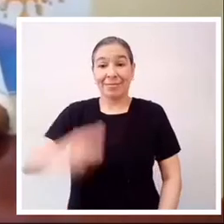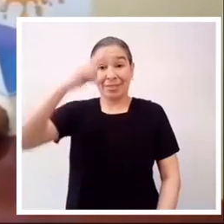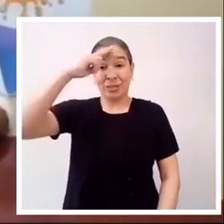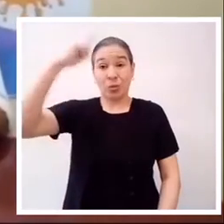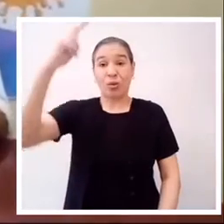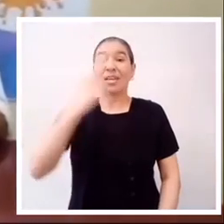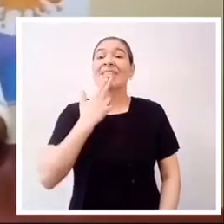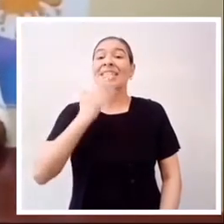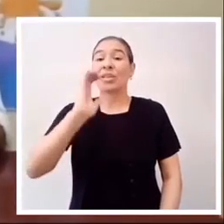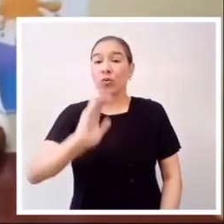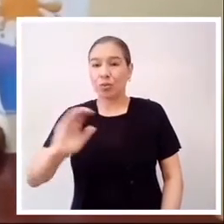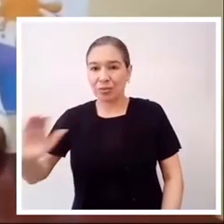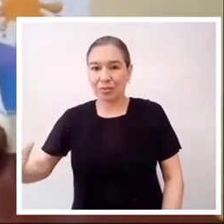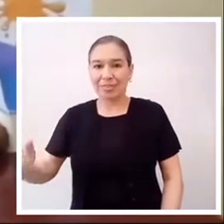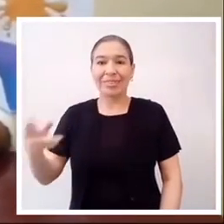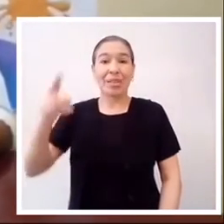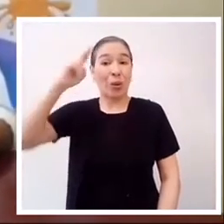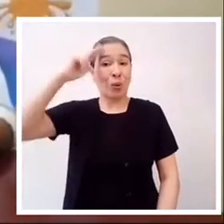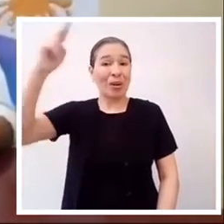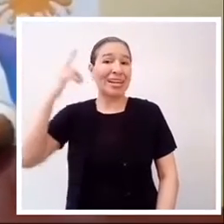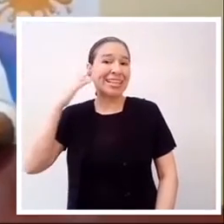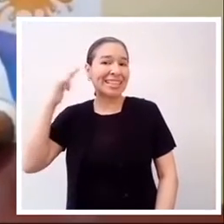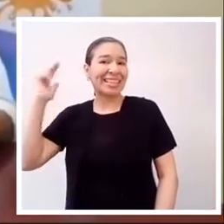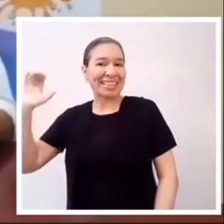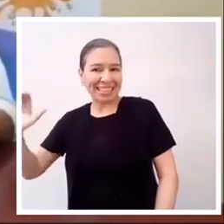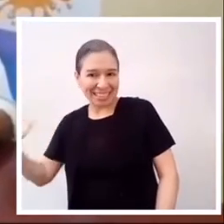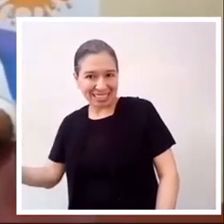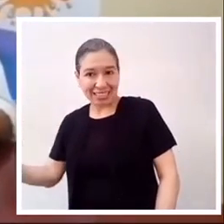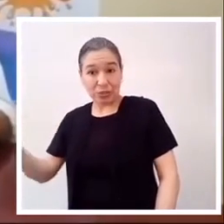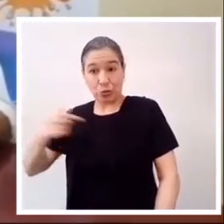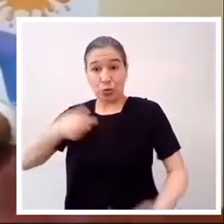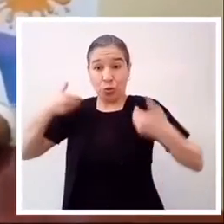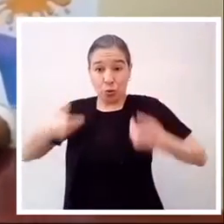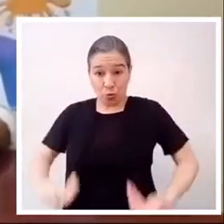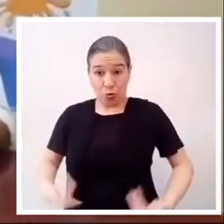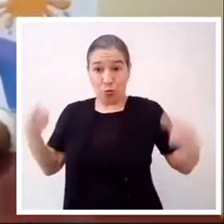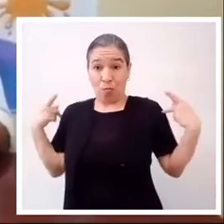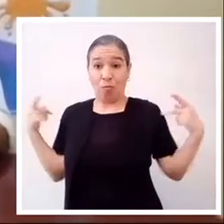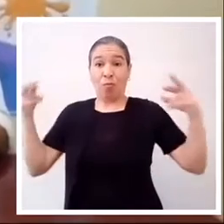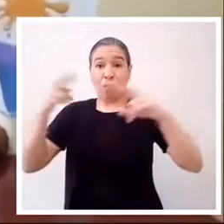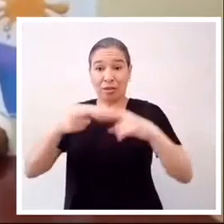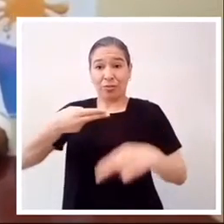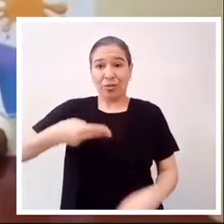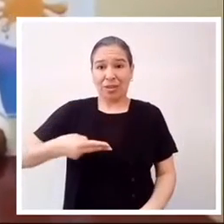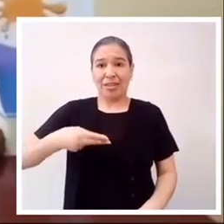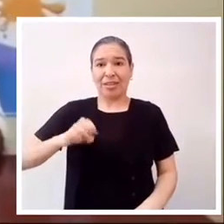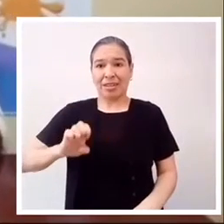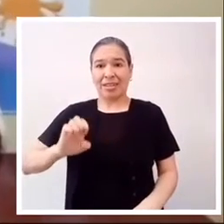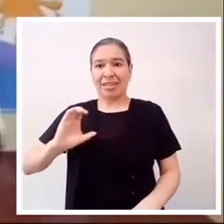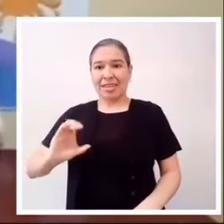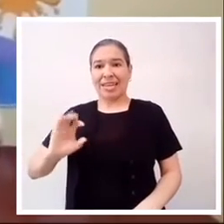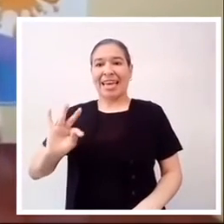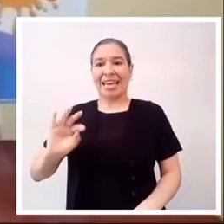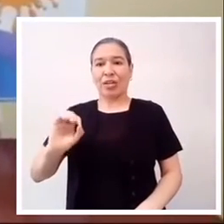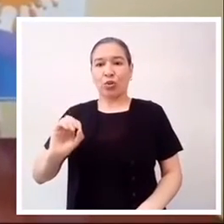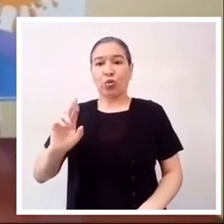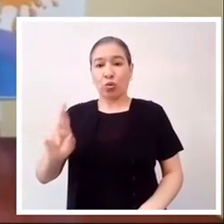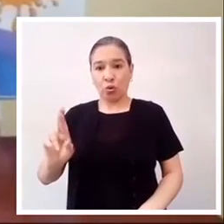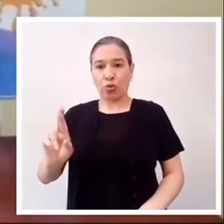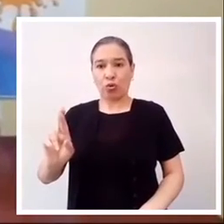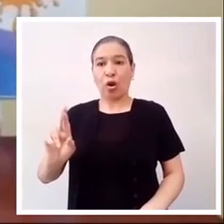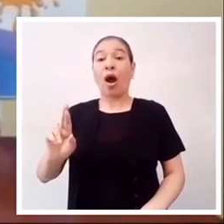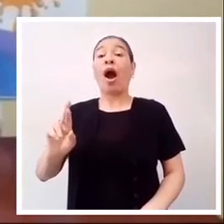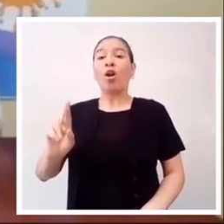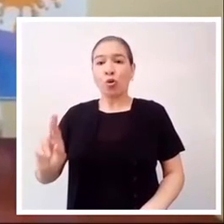Hola niños, hola niñas, soy el profesor Héctor Romero. Estoy aquí